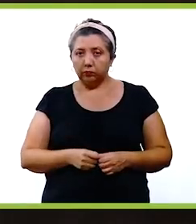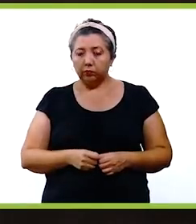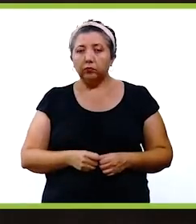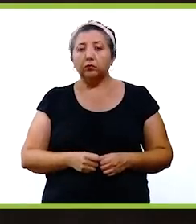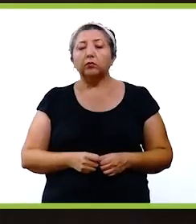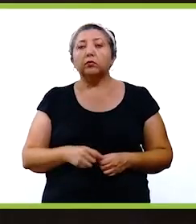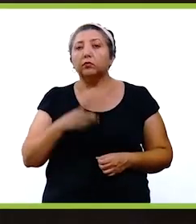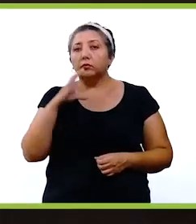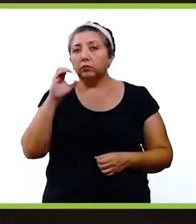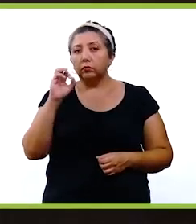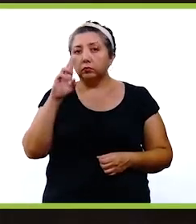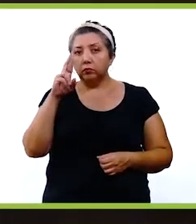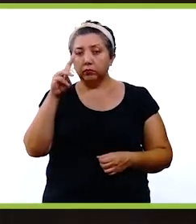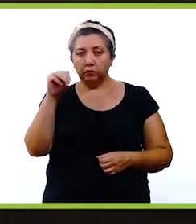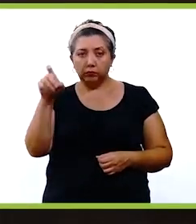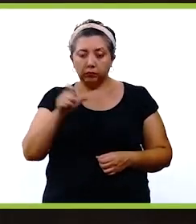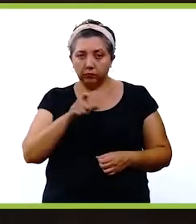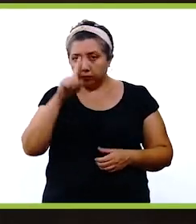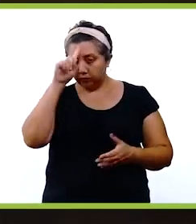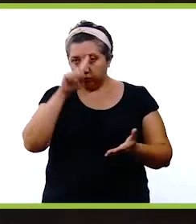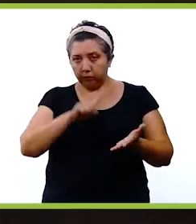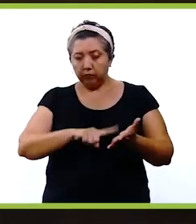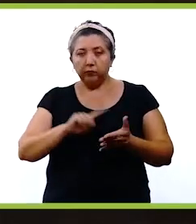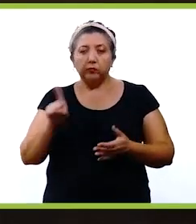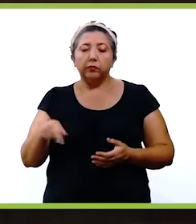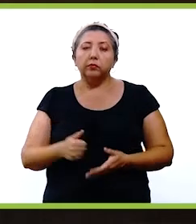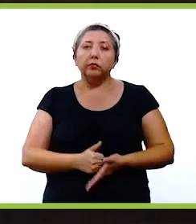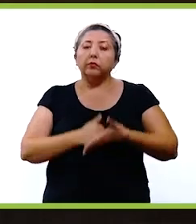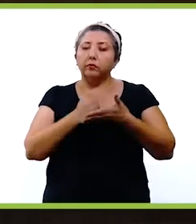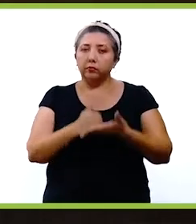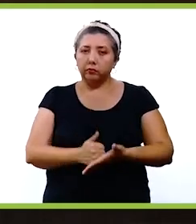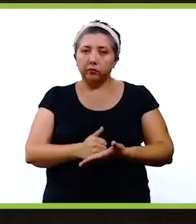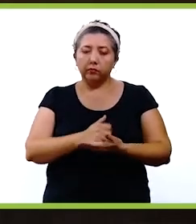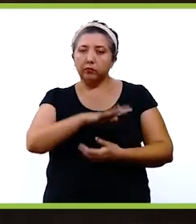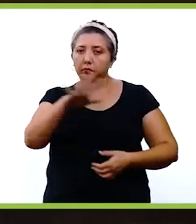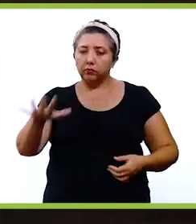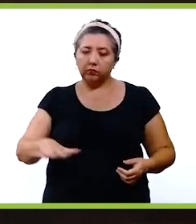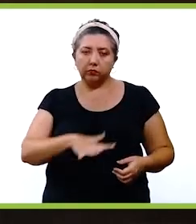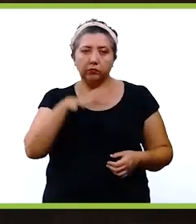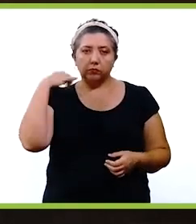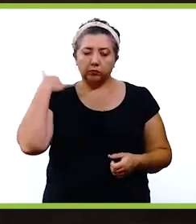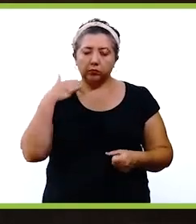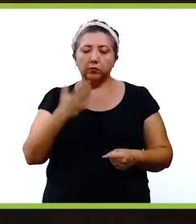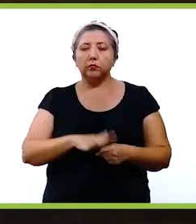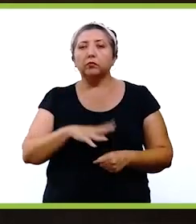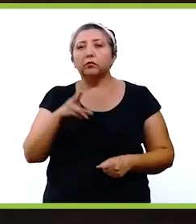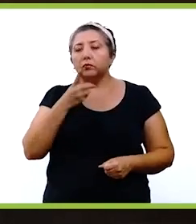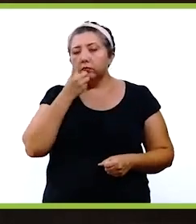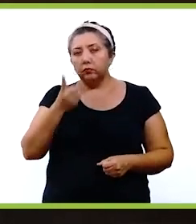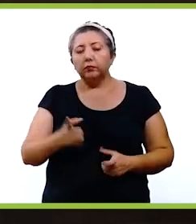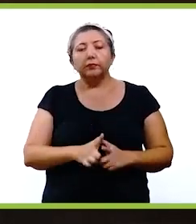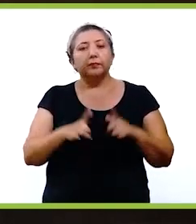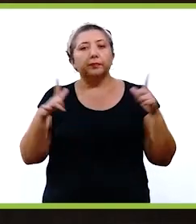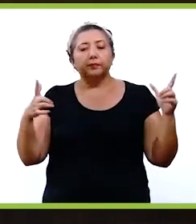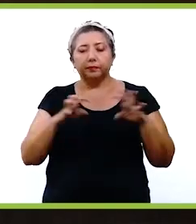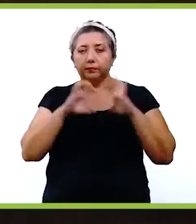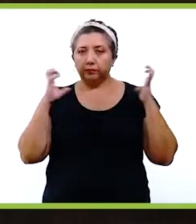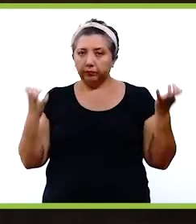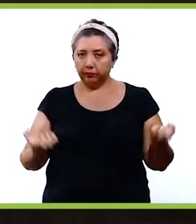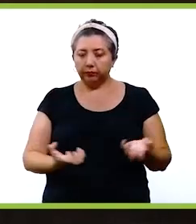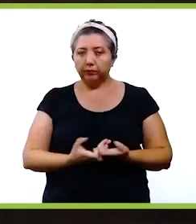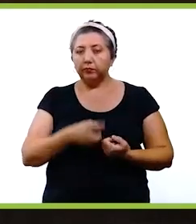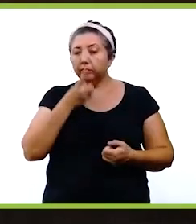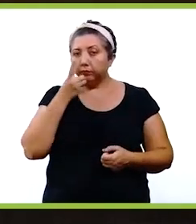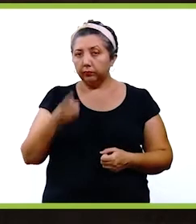la zona de Cordemex. Entonces creo que esta es una obra que va a venir a beneficiar a todo Yucatán porque por supuesto van a haber grandes eventos,